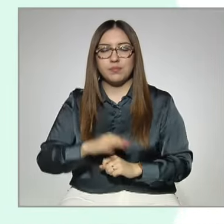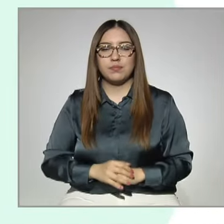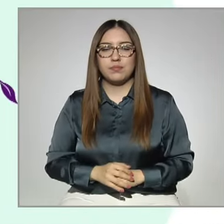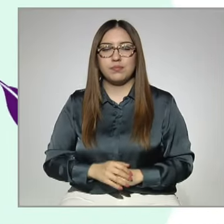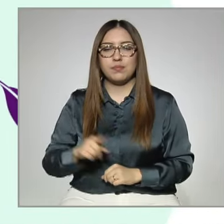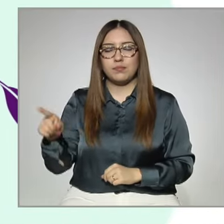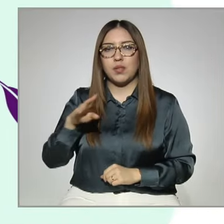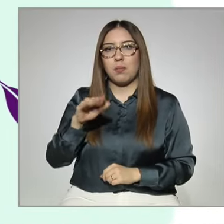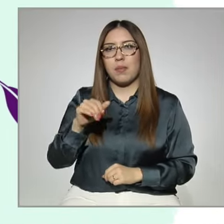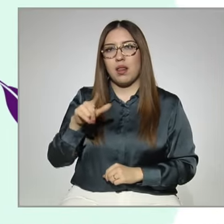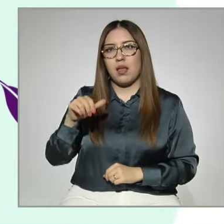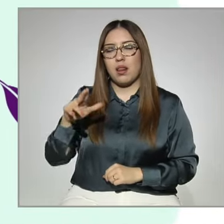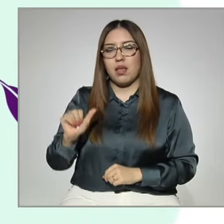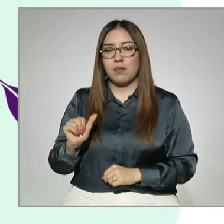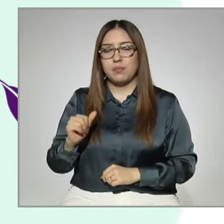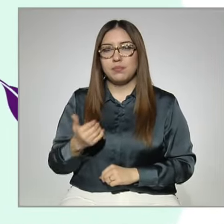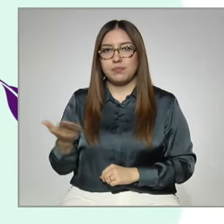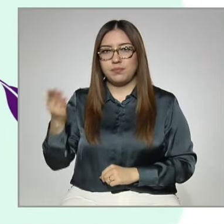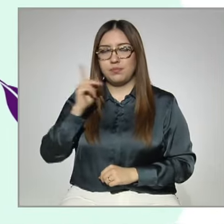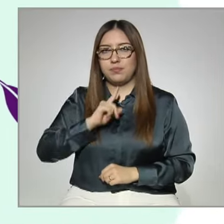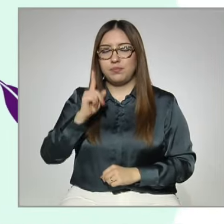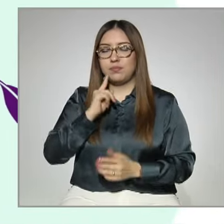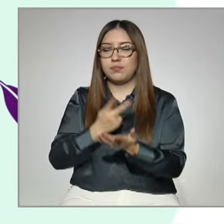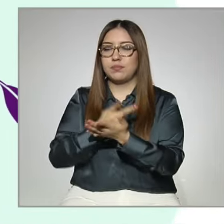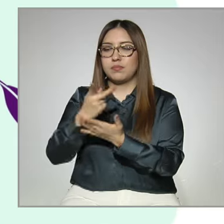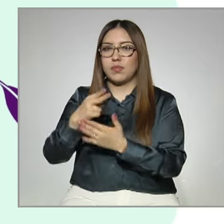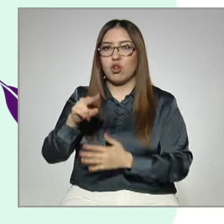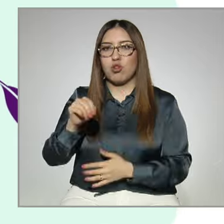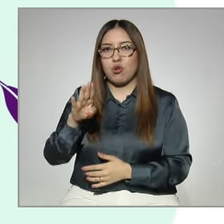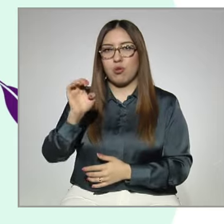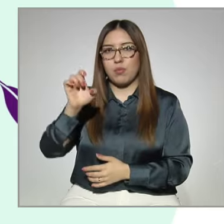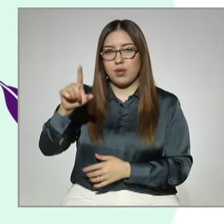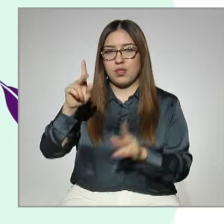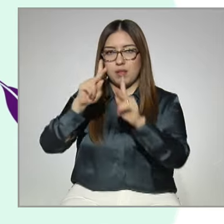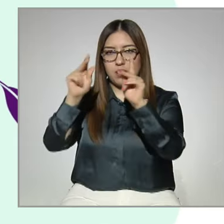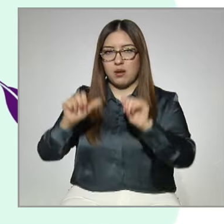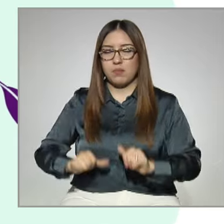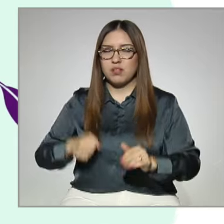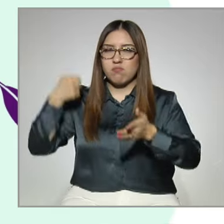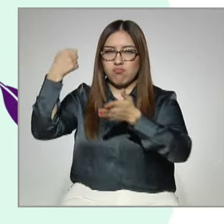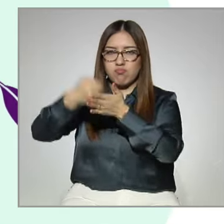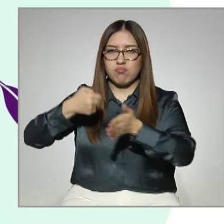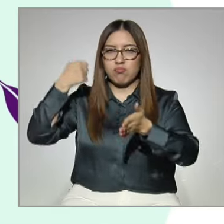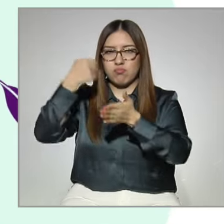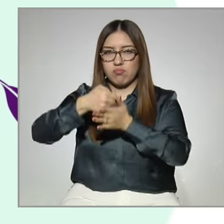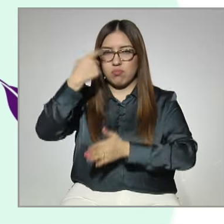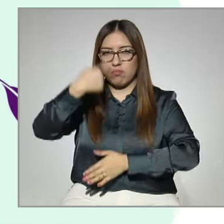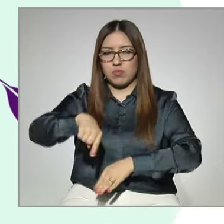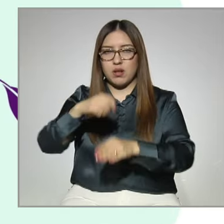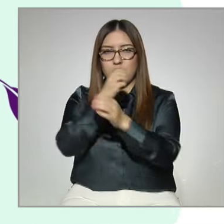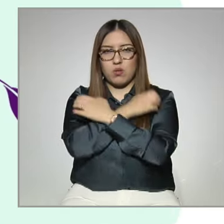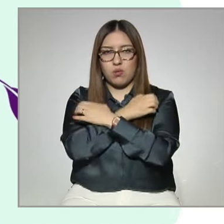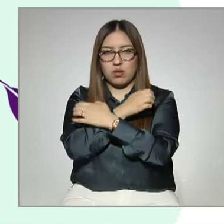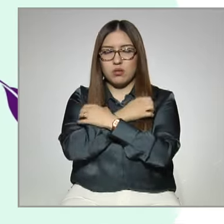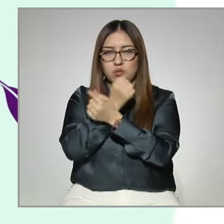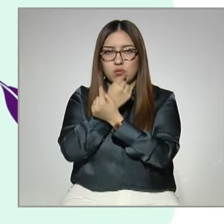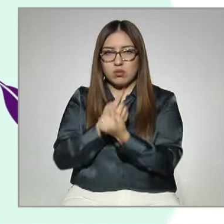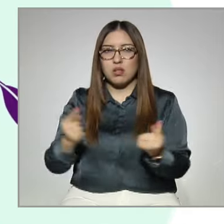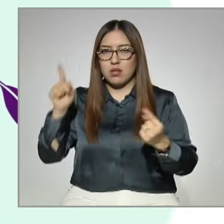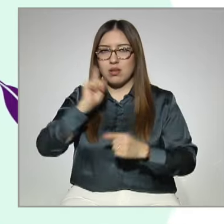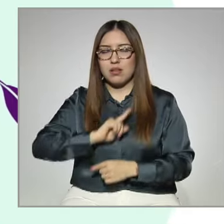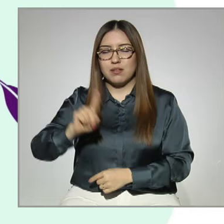Malala Yousafzai, Premio Nobel de la Paz y activista por la educación de niñas y mujeres.